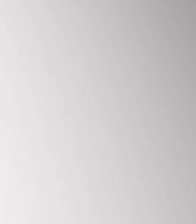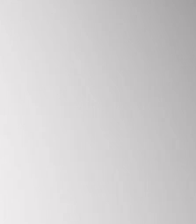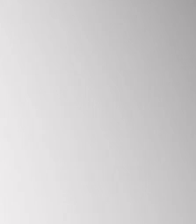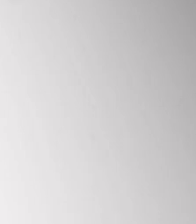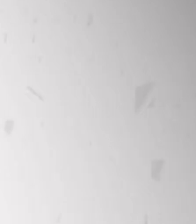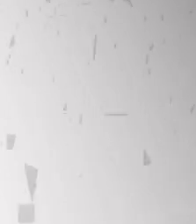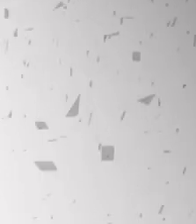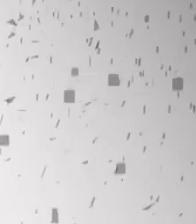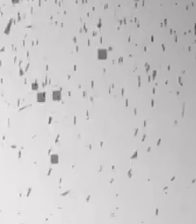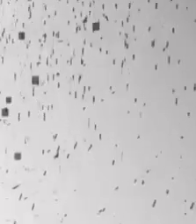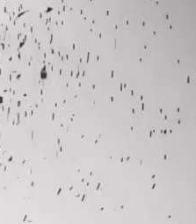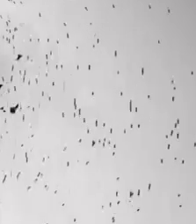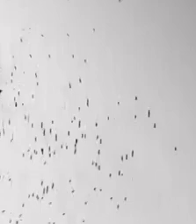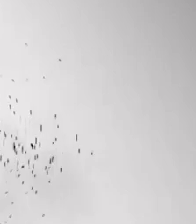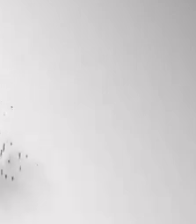Gracias. Gracias.